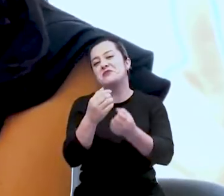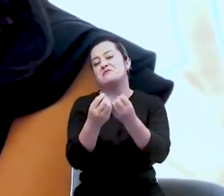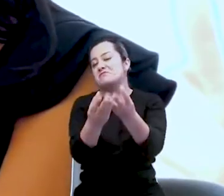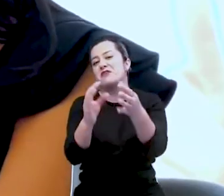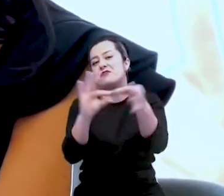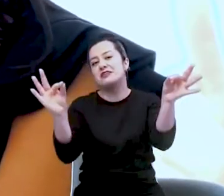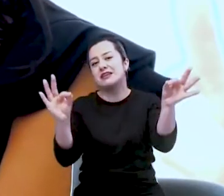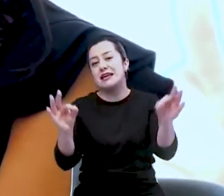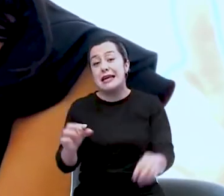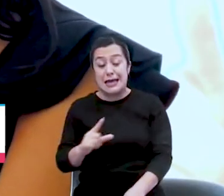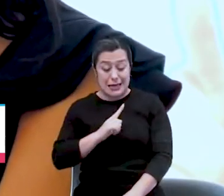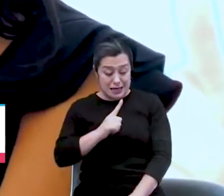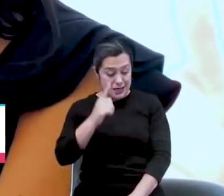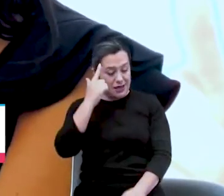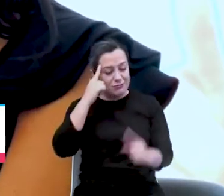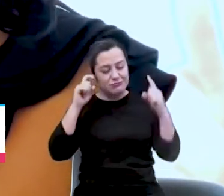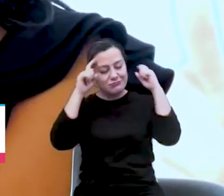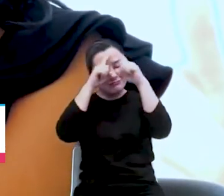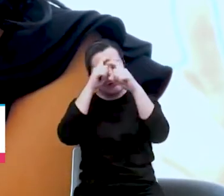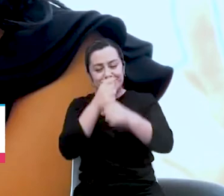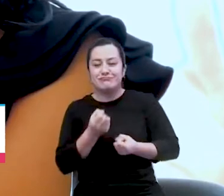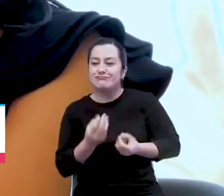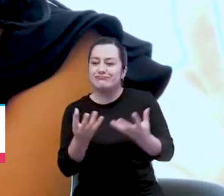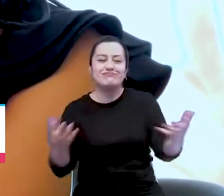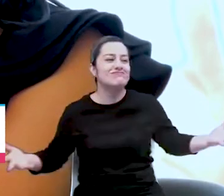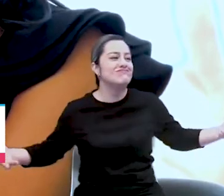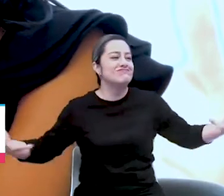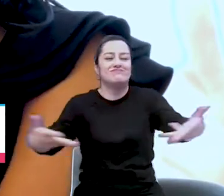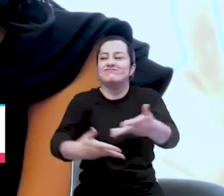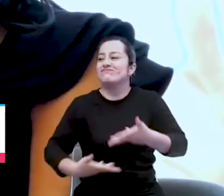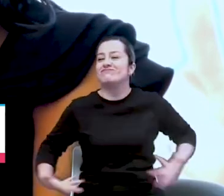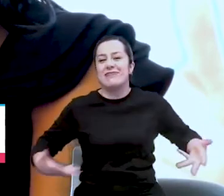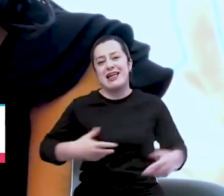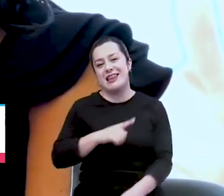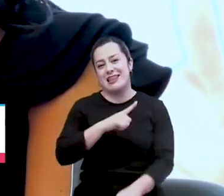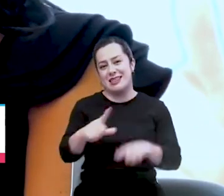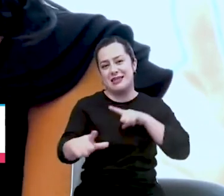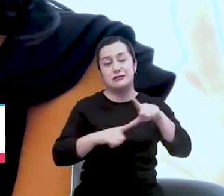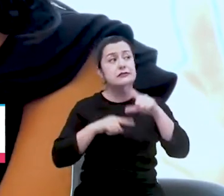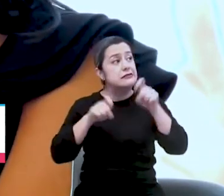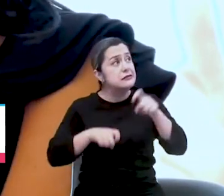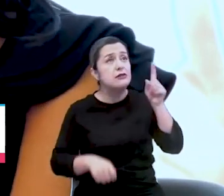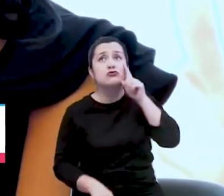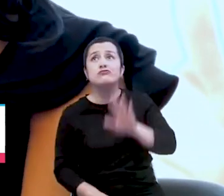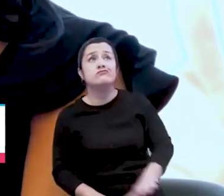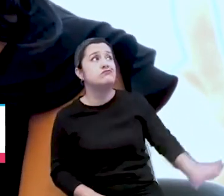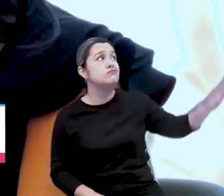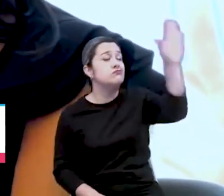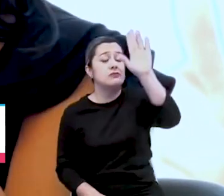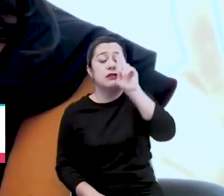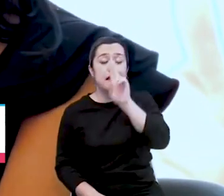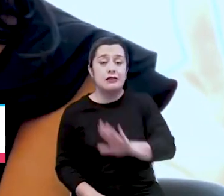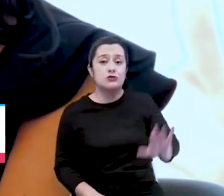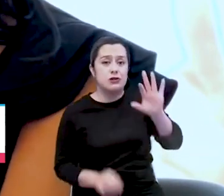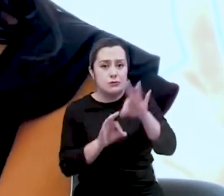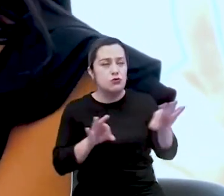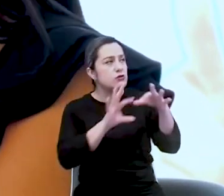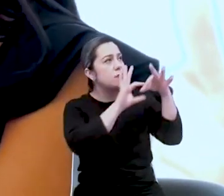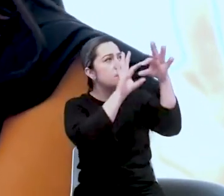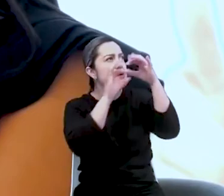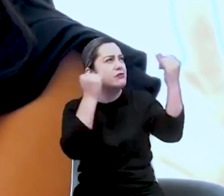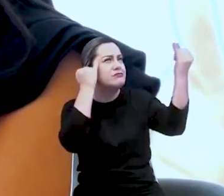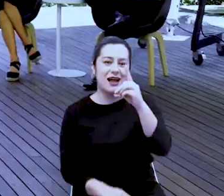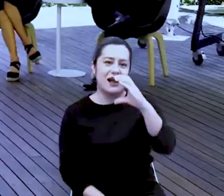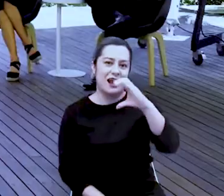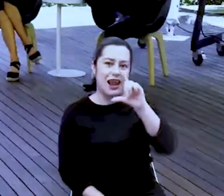Líderes, pensando en líderes, necesitamos estas conversaciones por todo el territorio, que inspiren y que acompañen cada plan